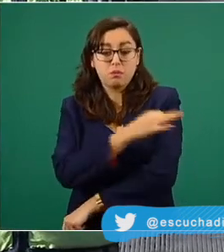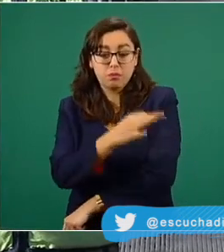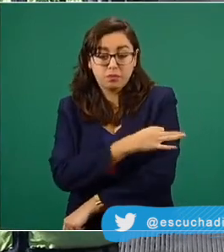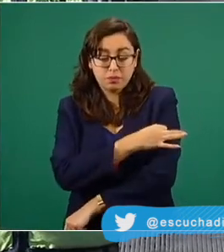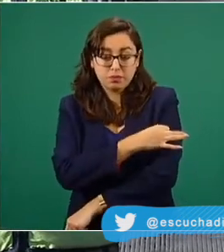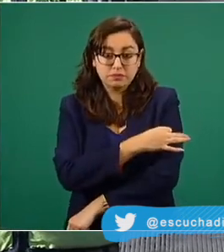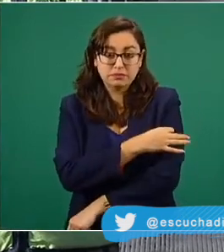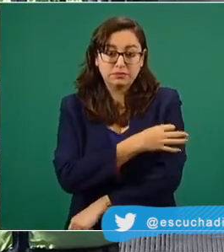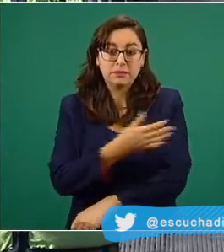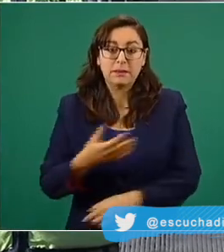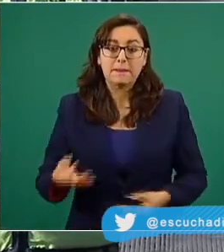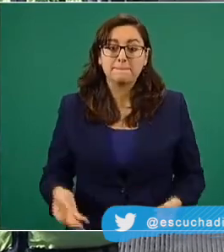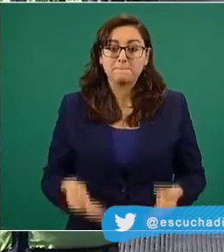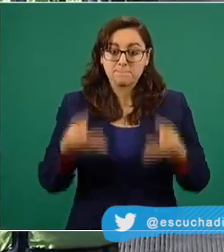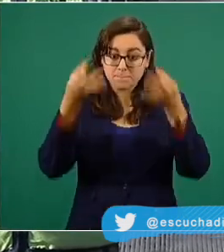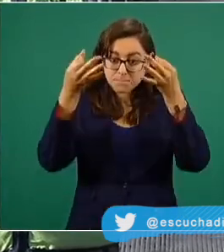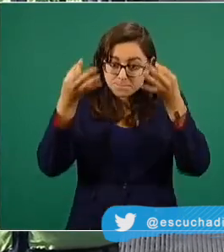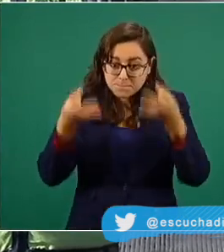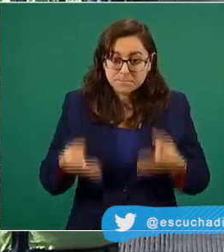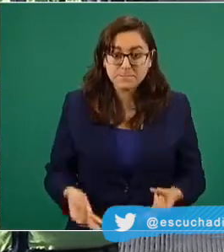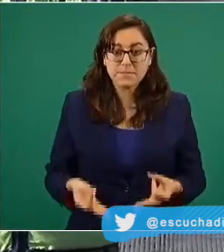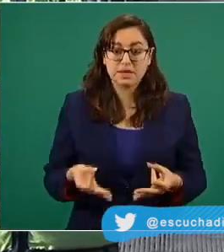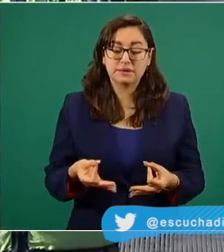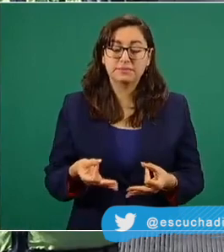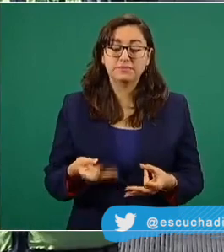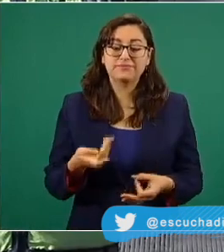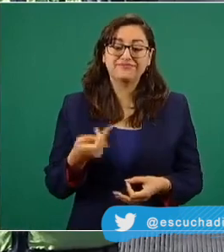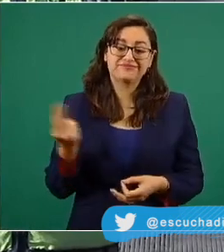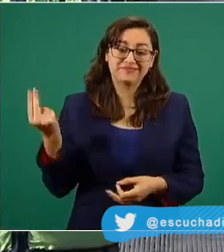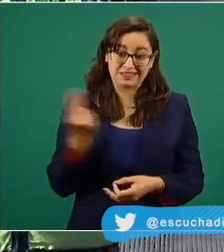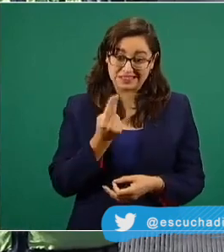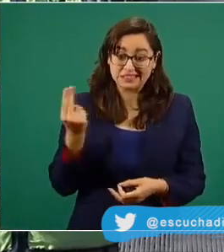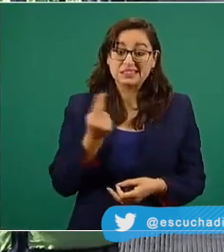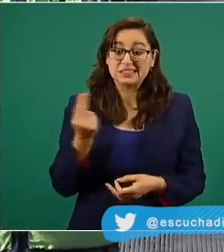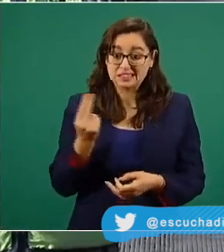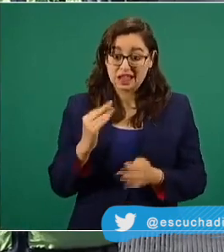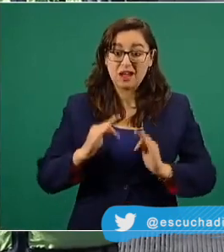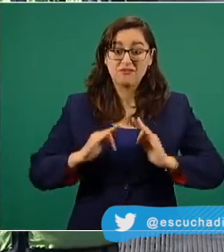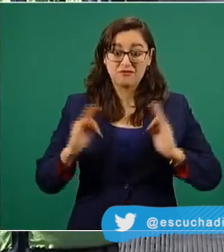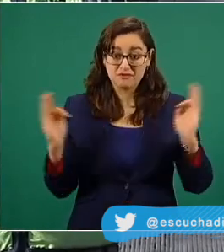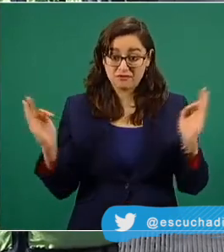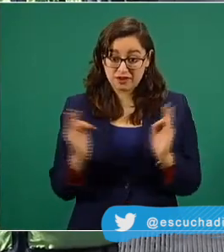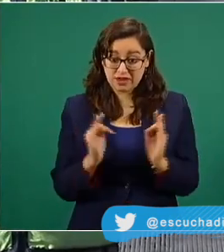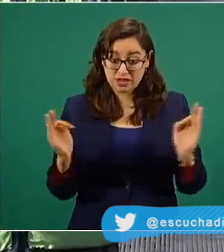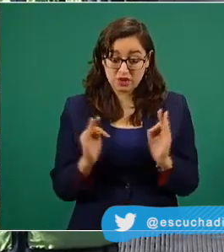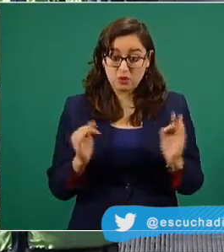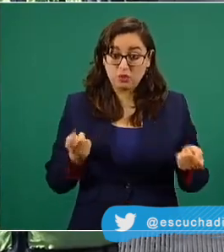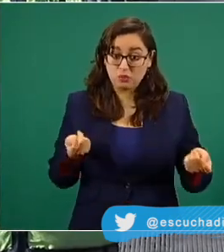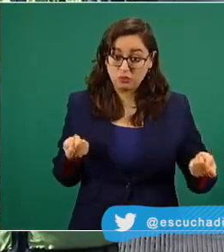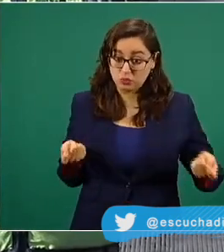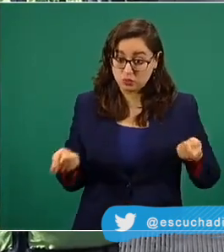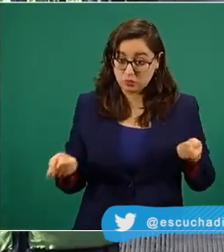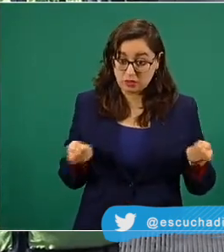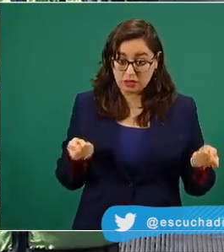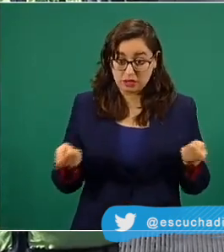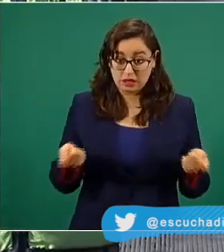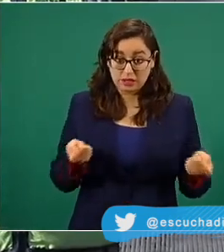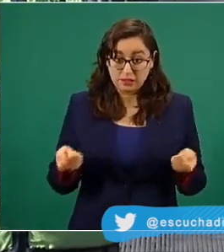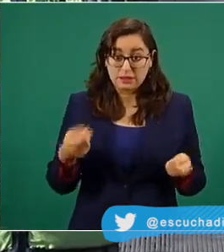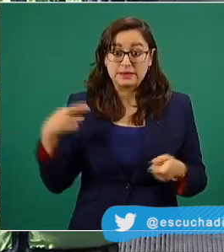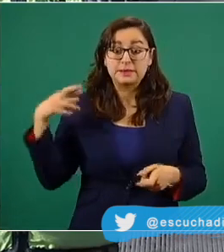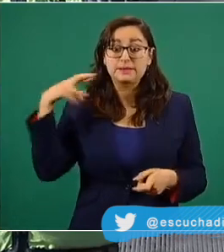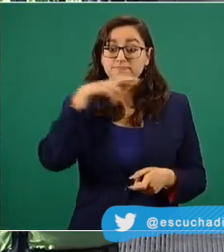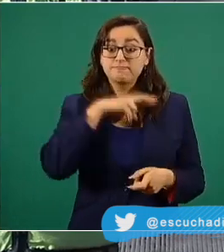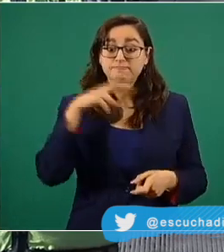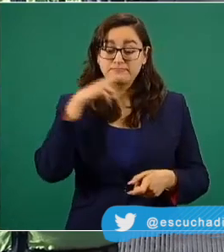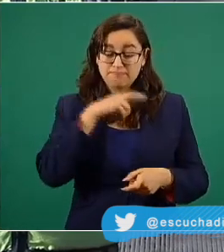como es el caso que requieren mantenerse en temperatura controlada y requieren ser aplicadas en